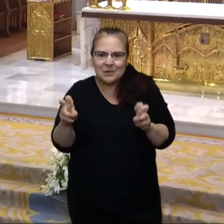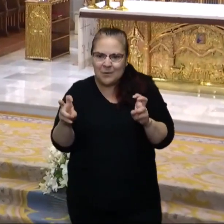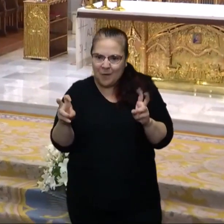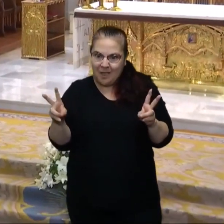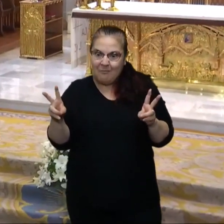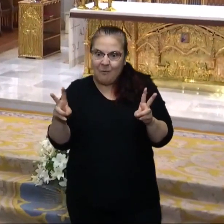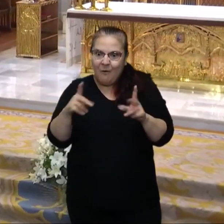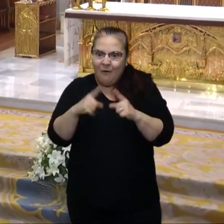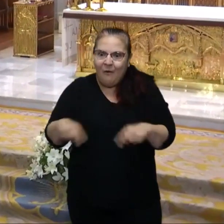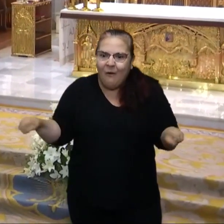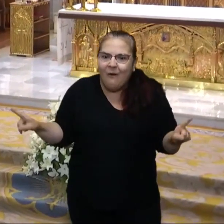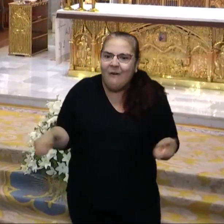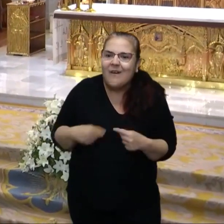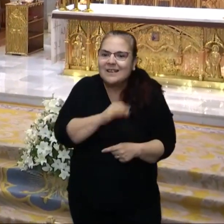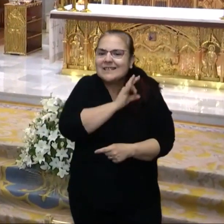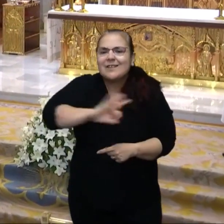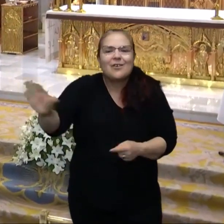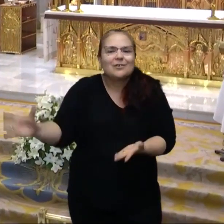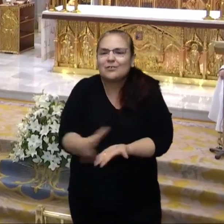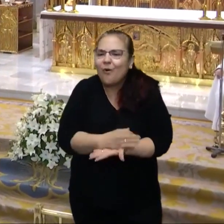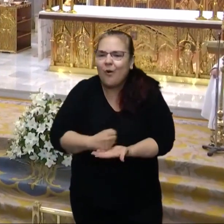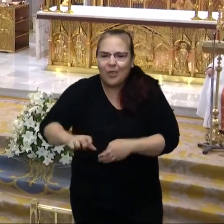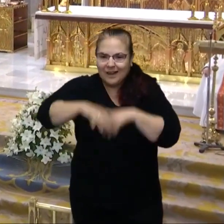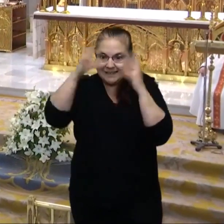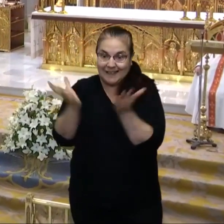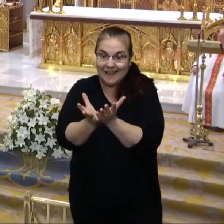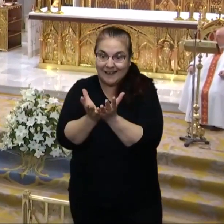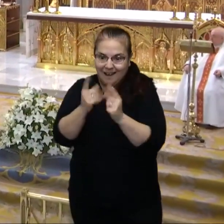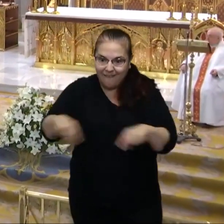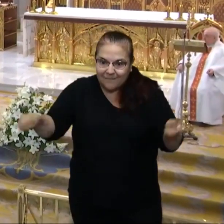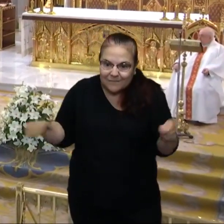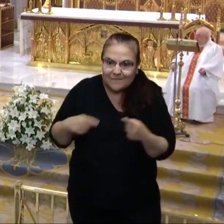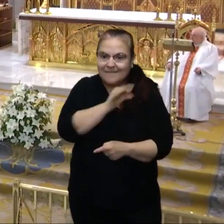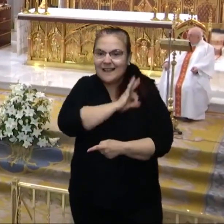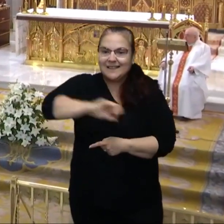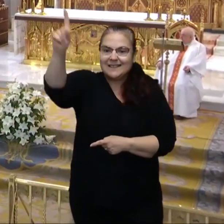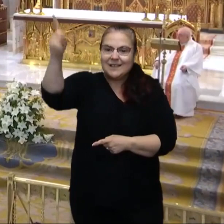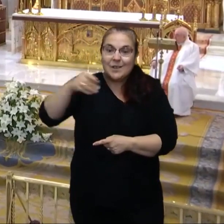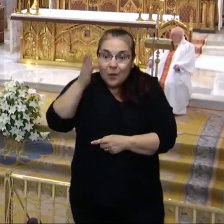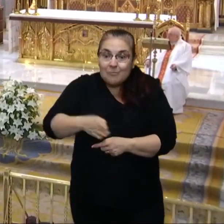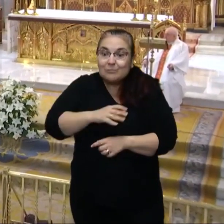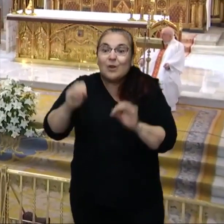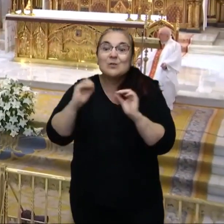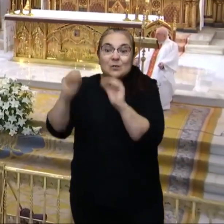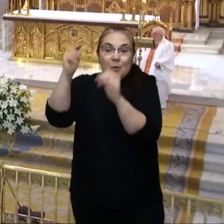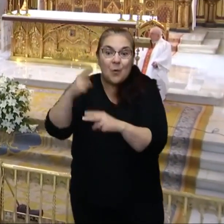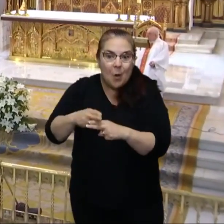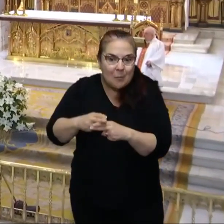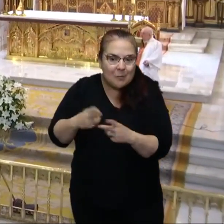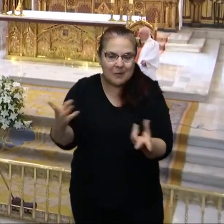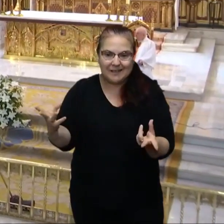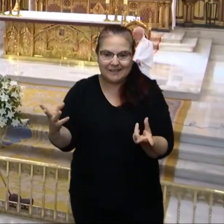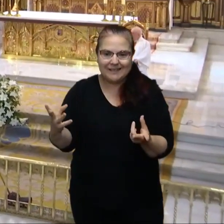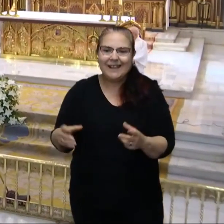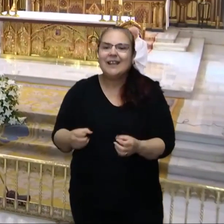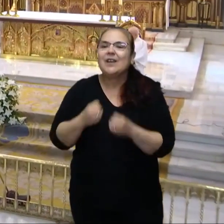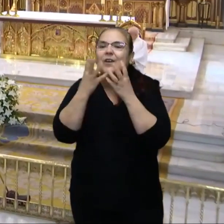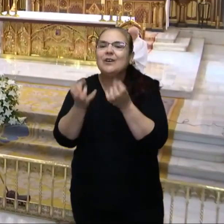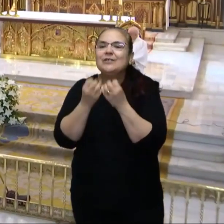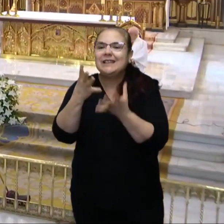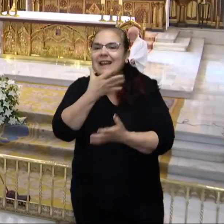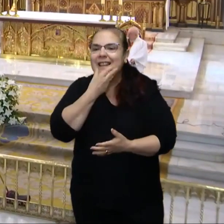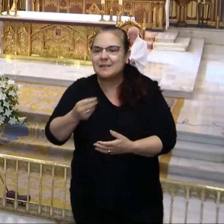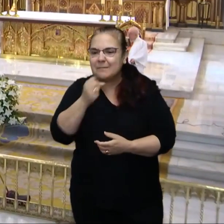Cantad al Señor toda la tierra. Cantad al Señor, bendecid su nombre. Contad las